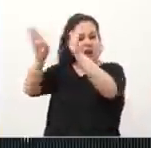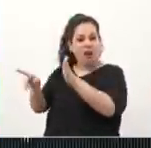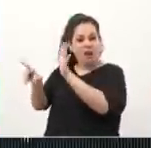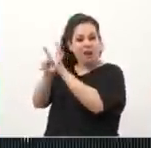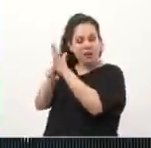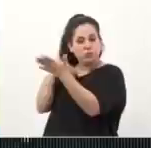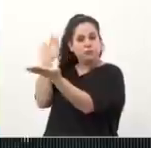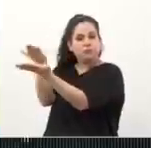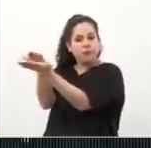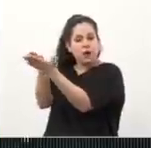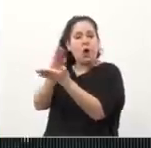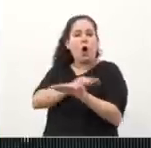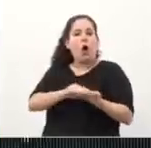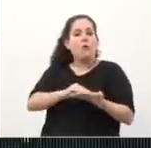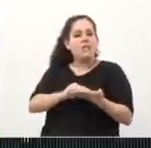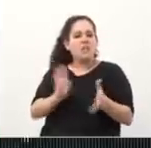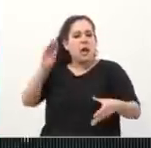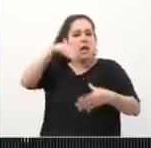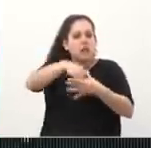crear una oficina de integridad de la ciudad.